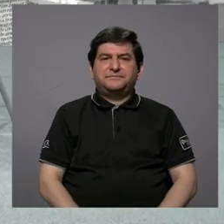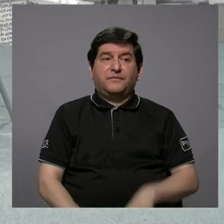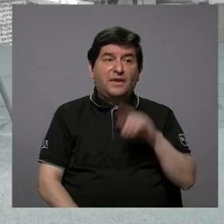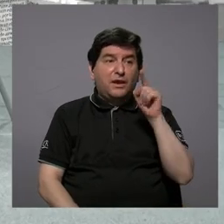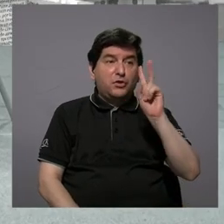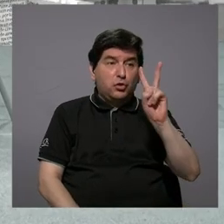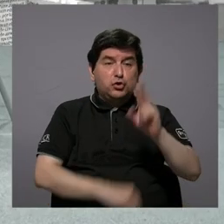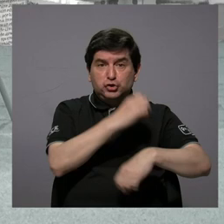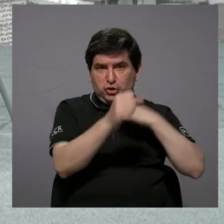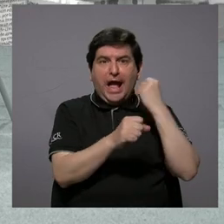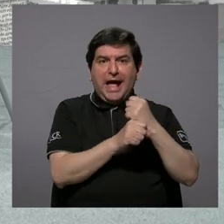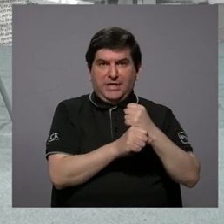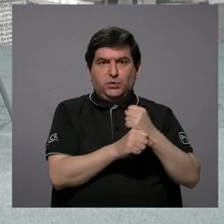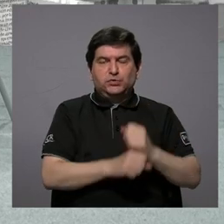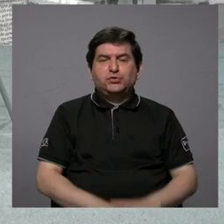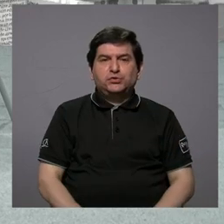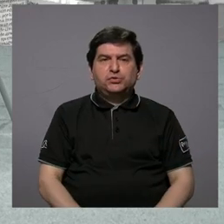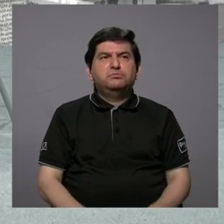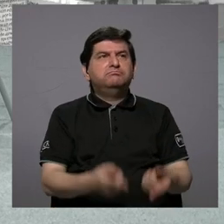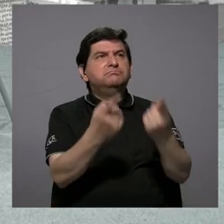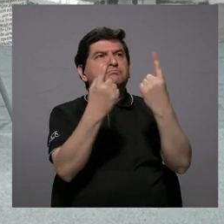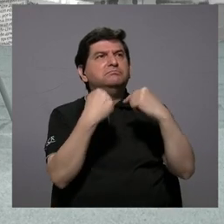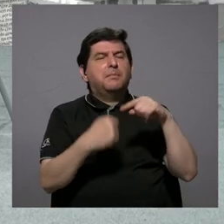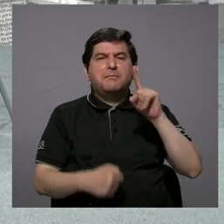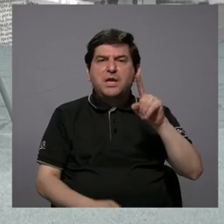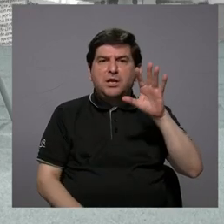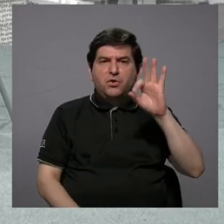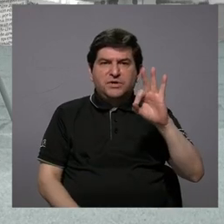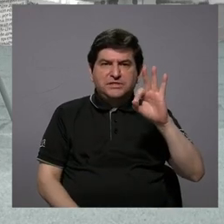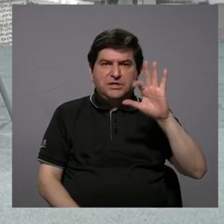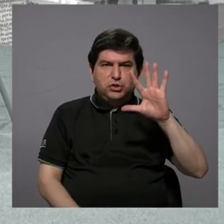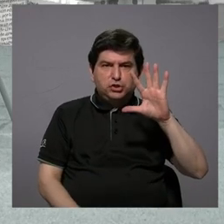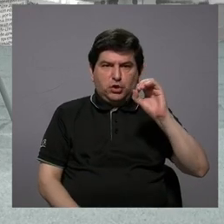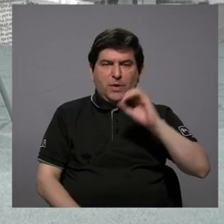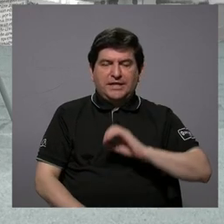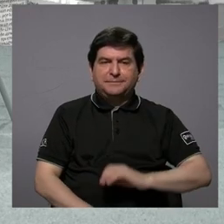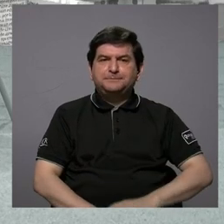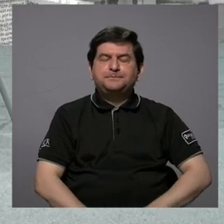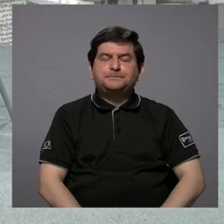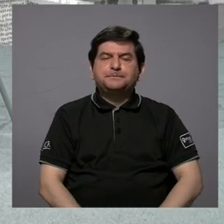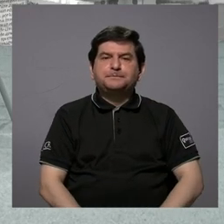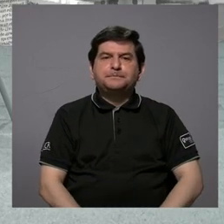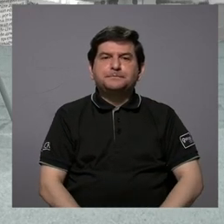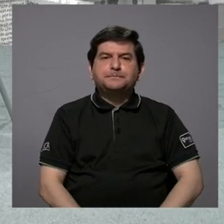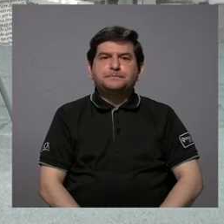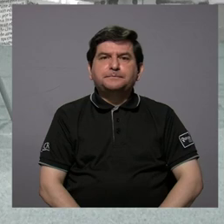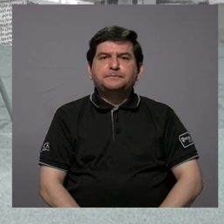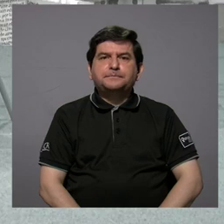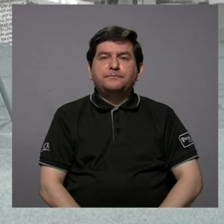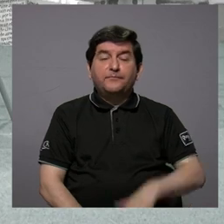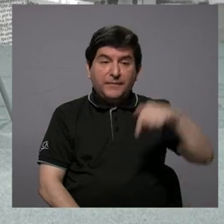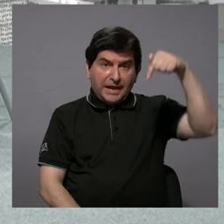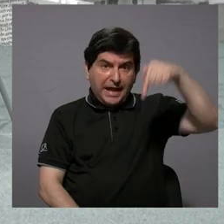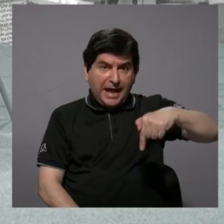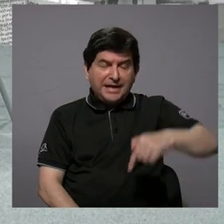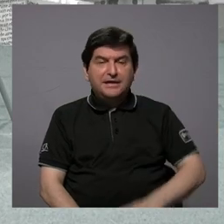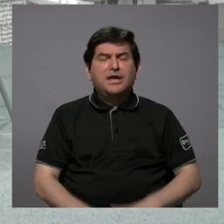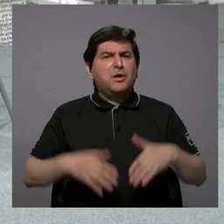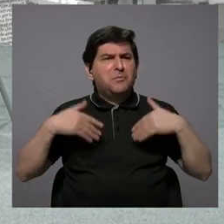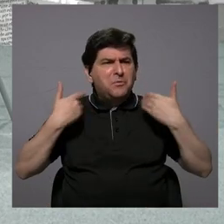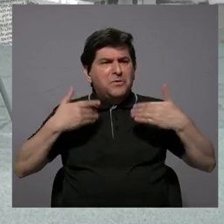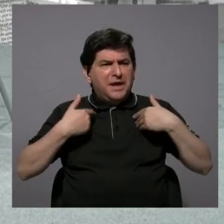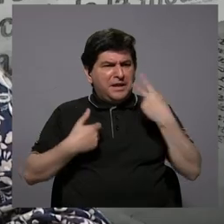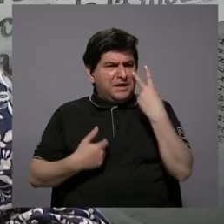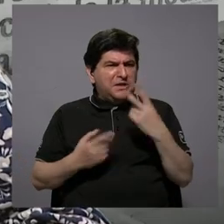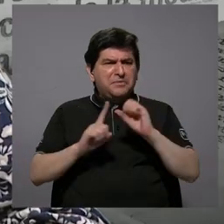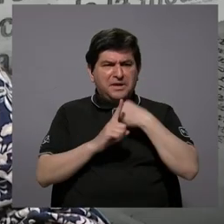duró dos años, fue regresando en 1950, y para encontrar con mucha alegría